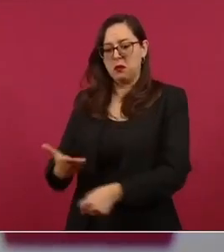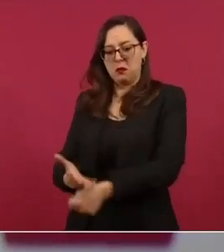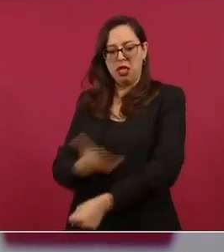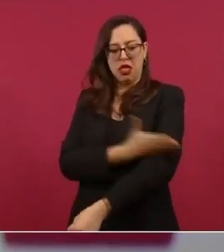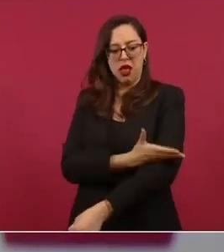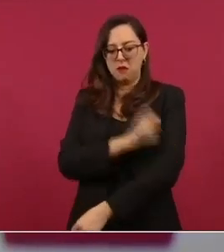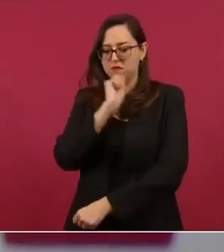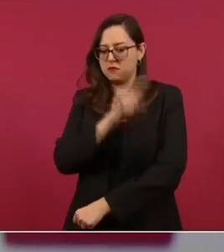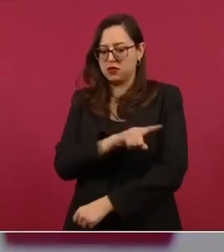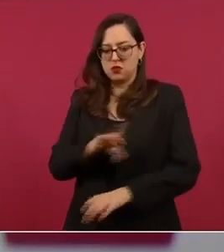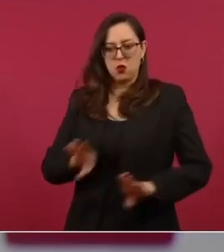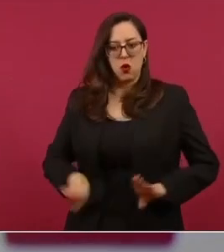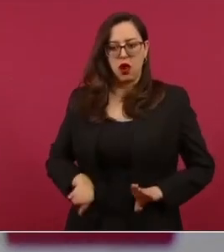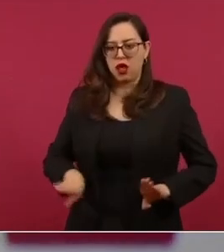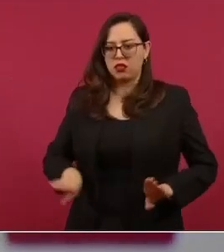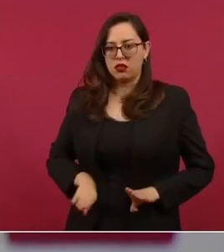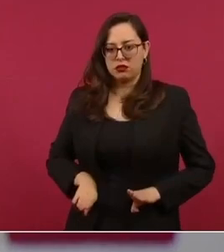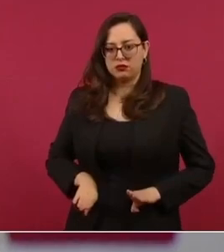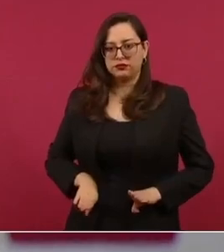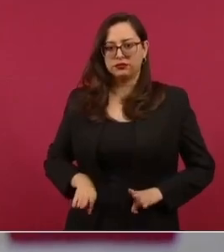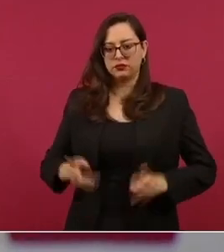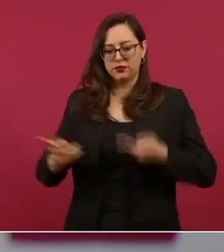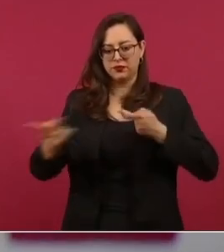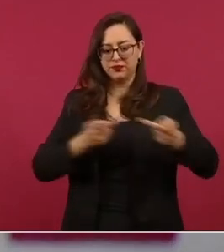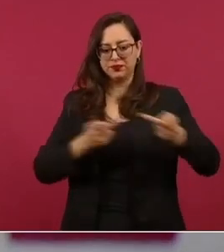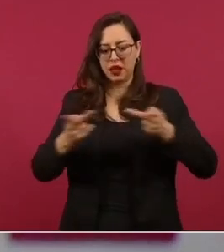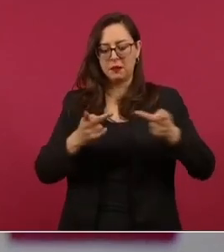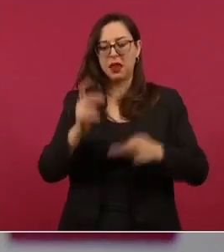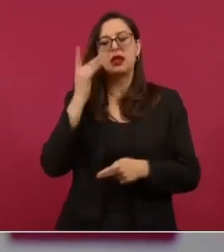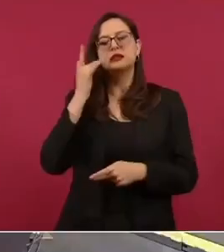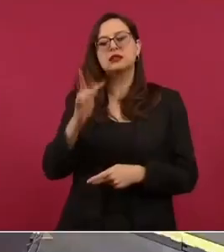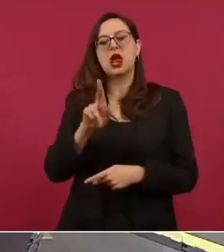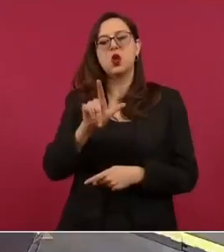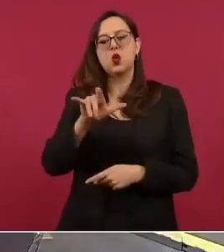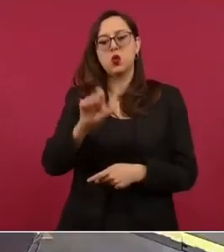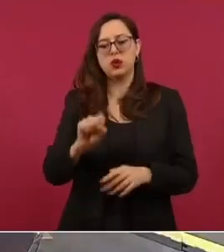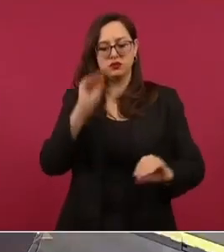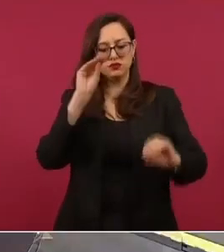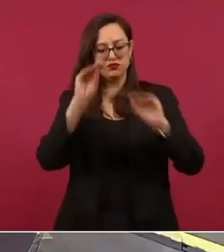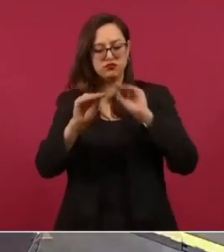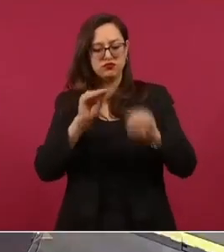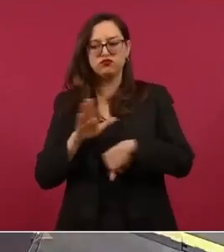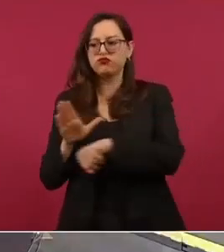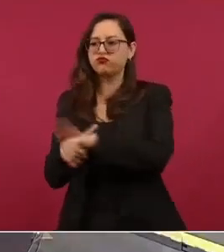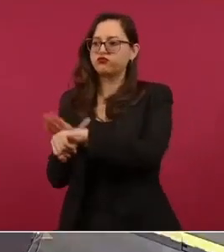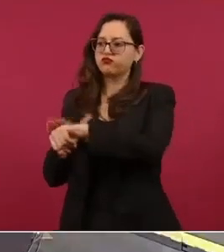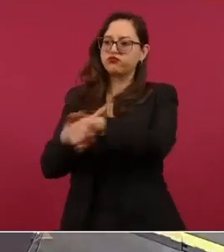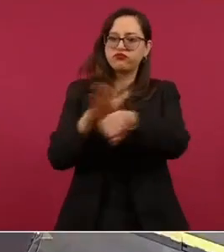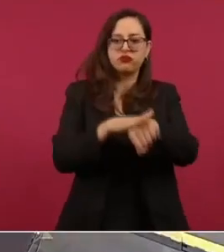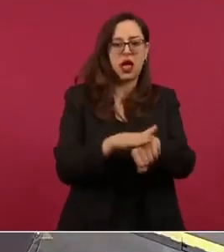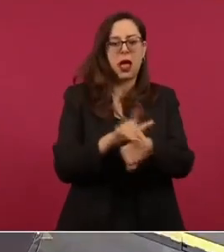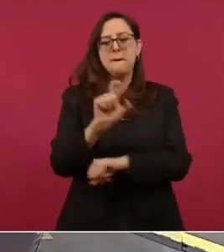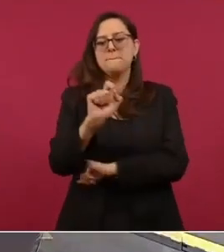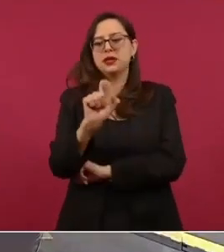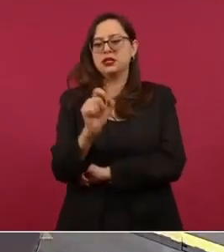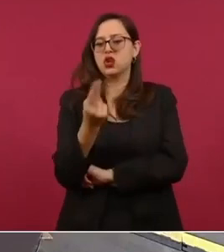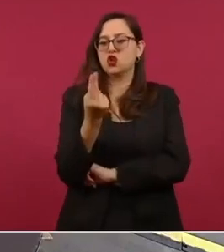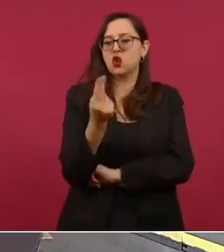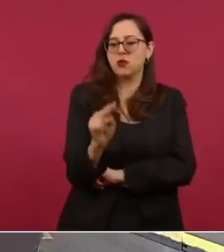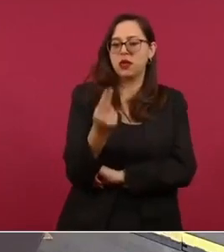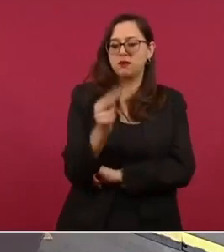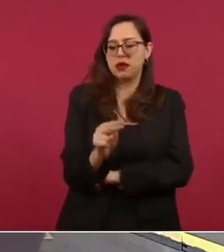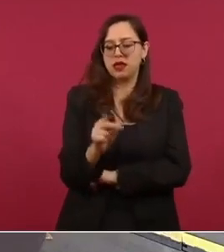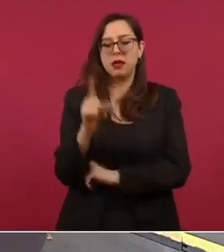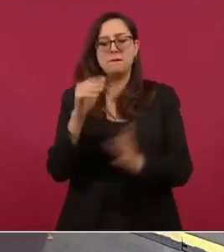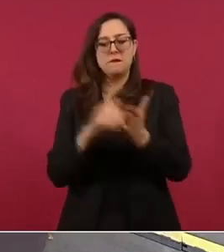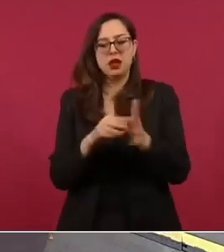que en el plan de San Luis llamó al pueblo de México el 20 de noviembre de 1910 a tomar